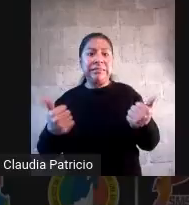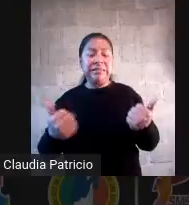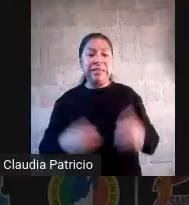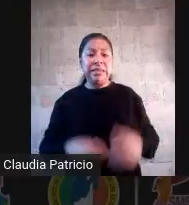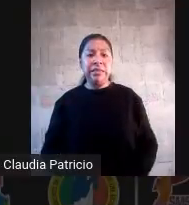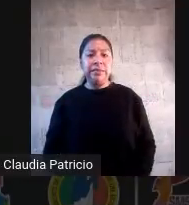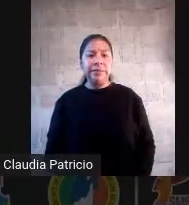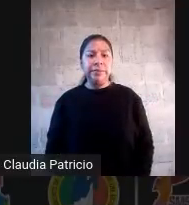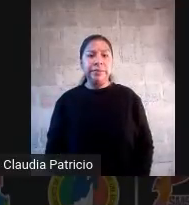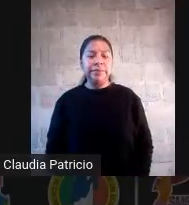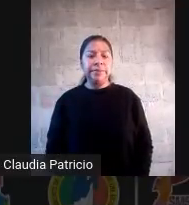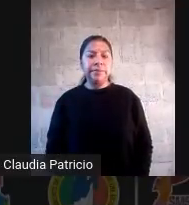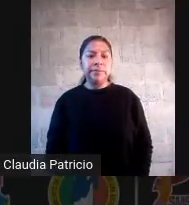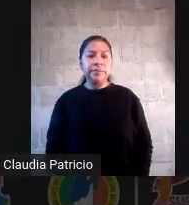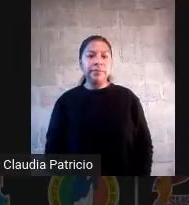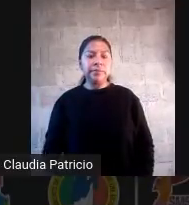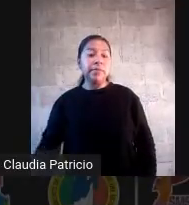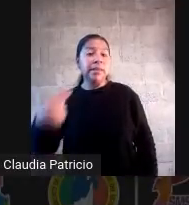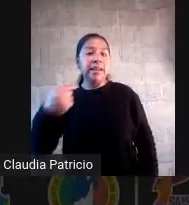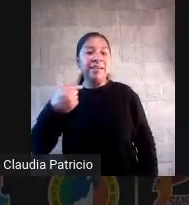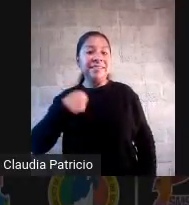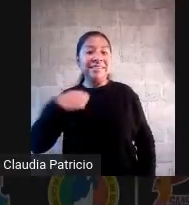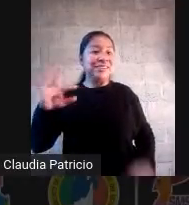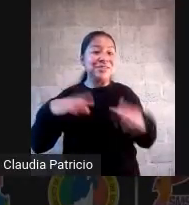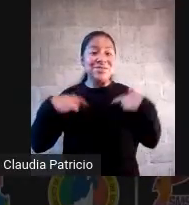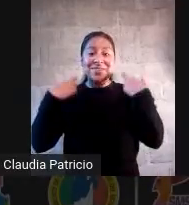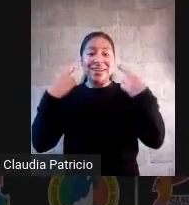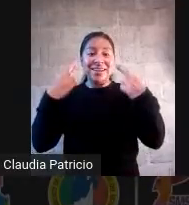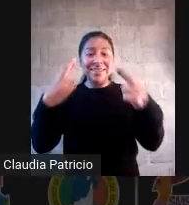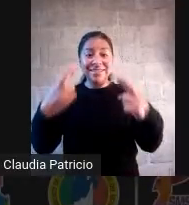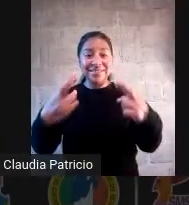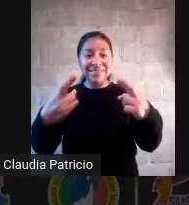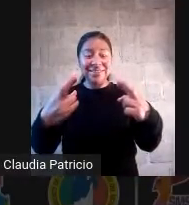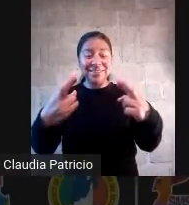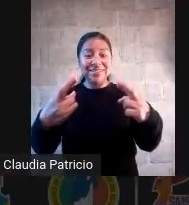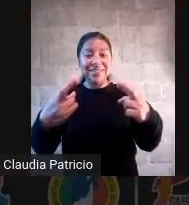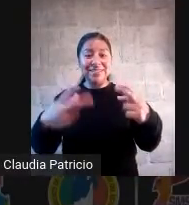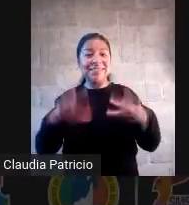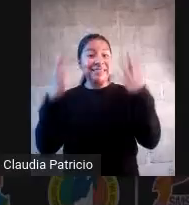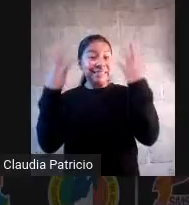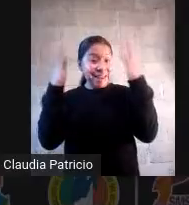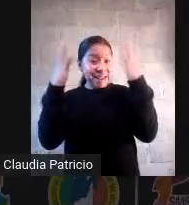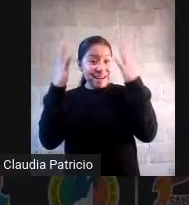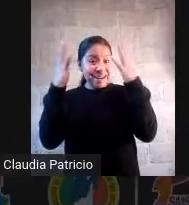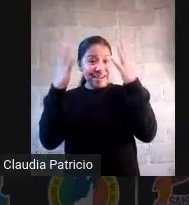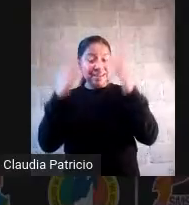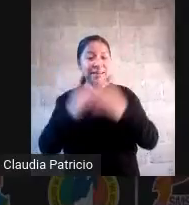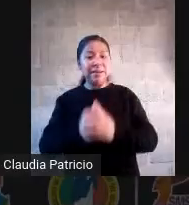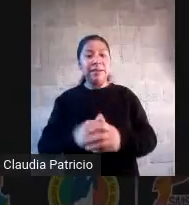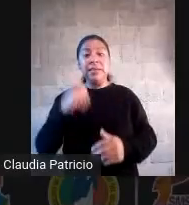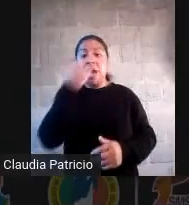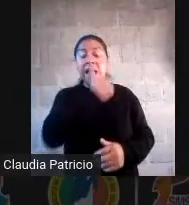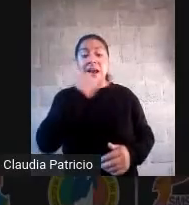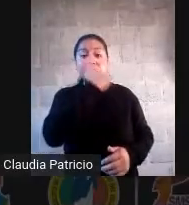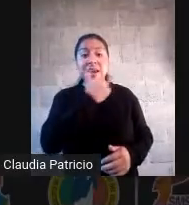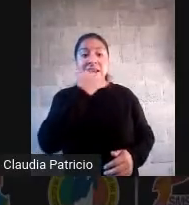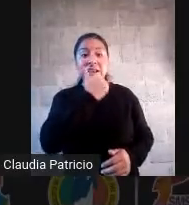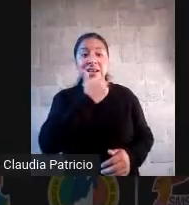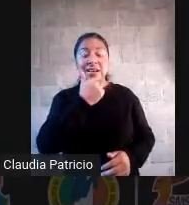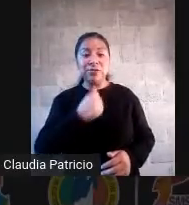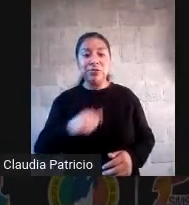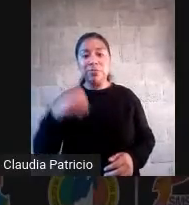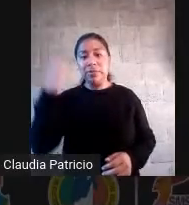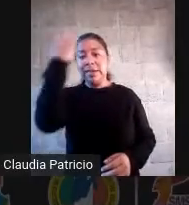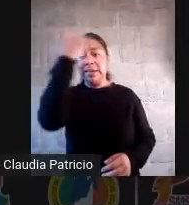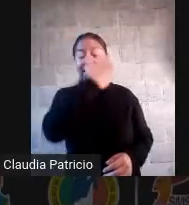un reconocimiento, un reconocimiento social llamado aplauso a aquel alumno o alumna que el examen